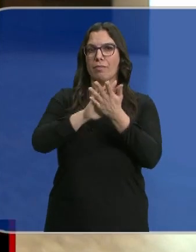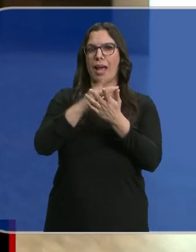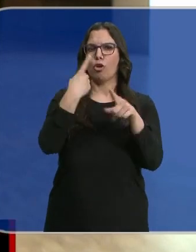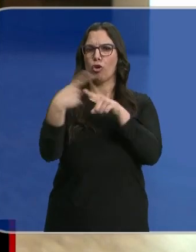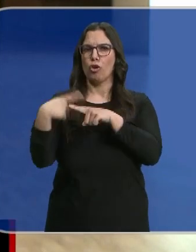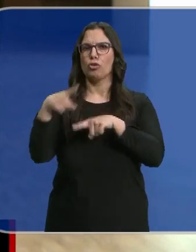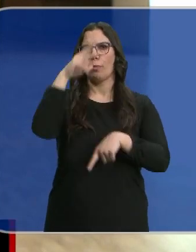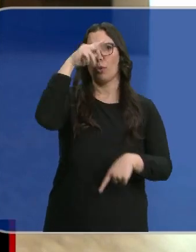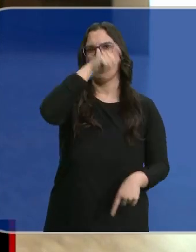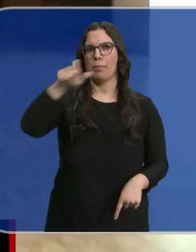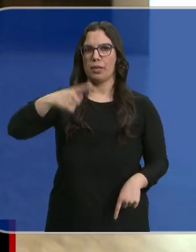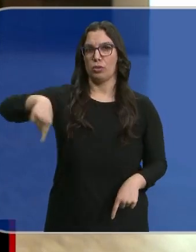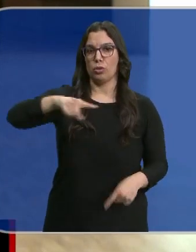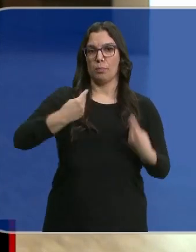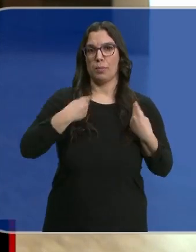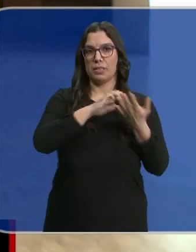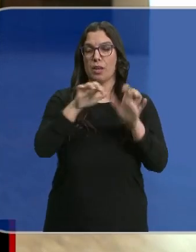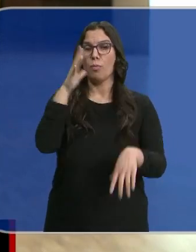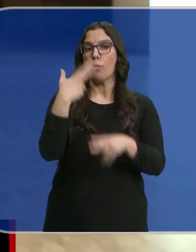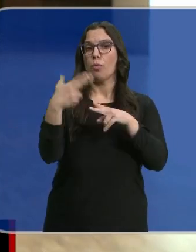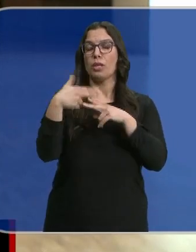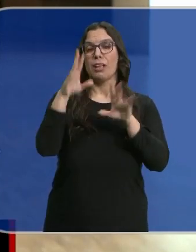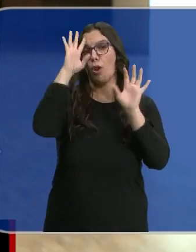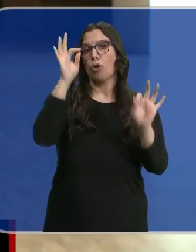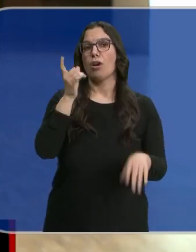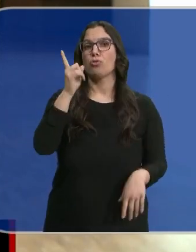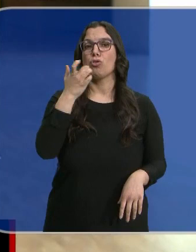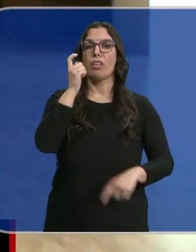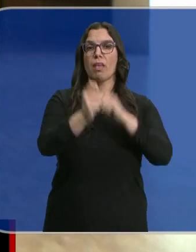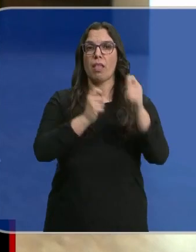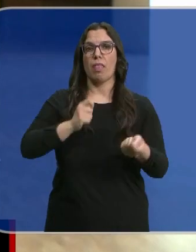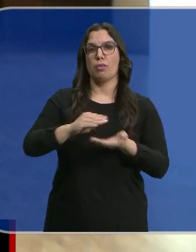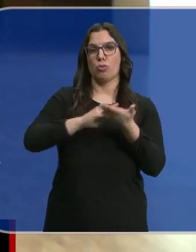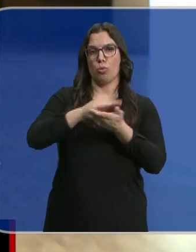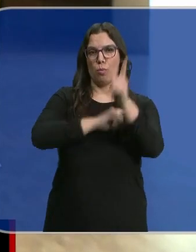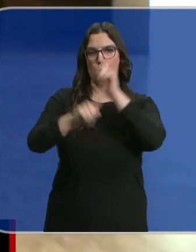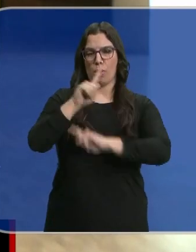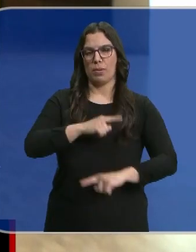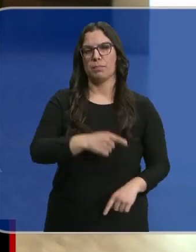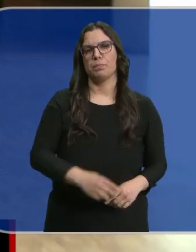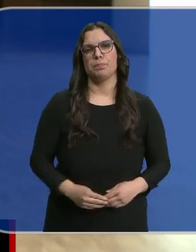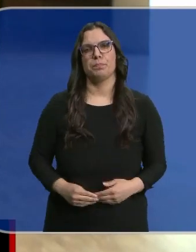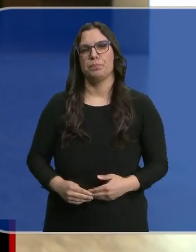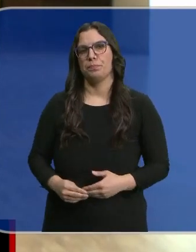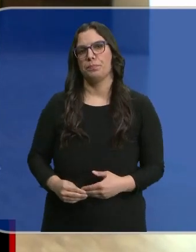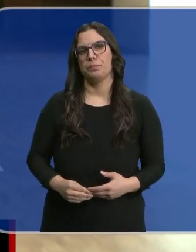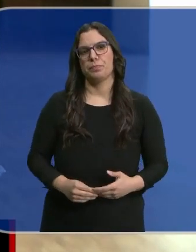preocupa a los ciudadanos porque la política, dice, solo tiene sentido cuando resuelve los problemas de los ciudadanos.